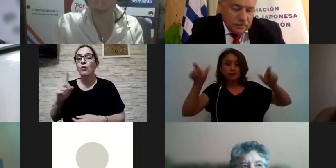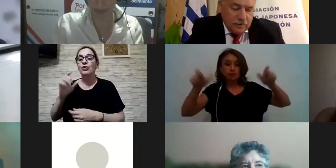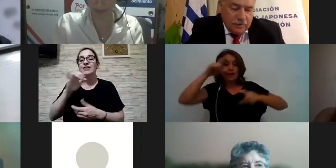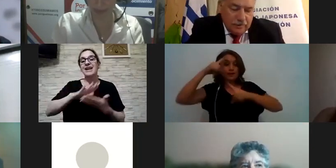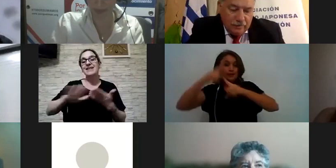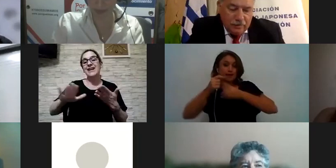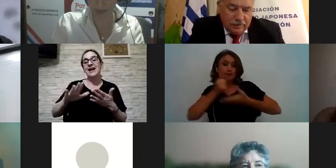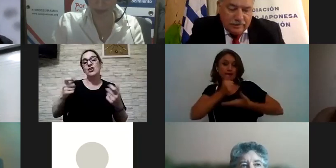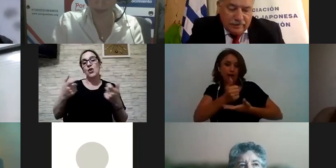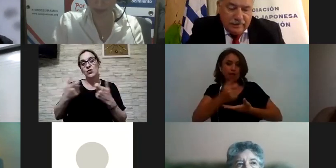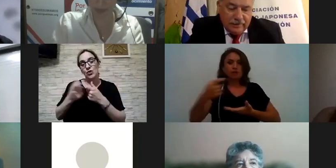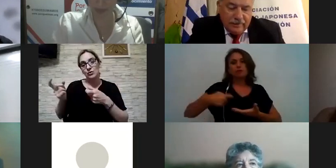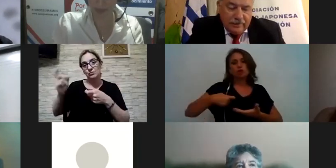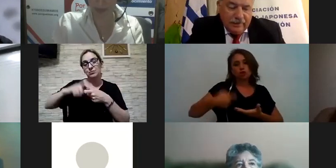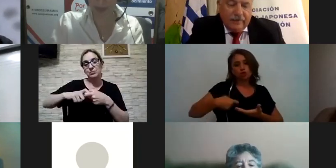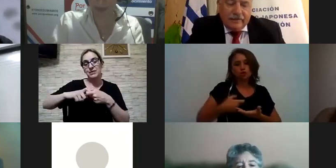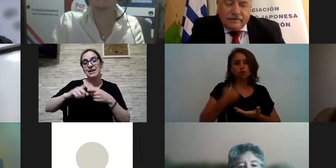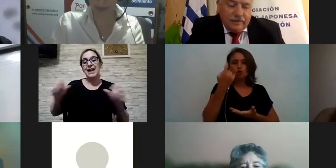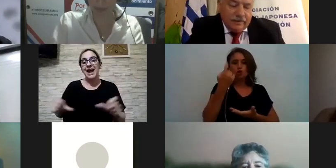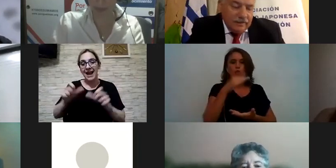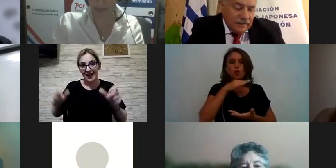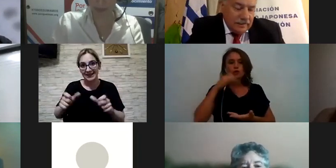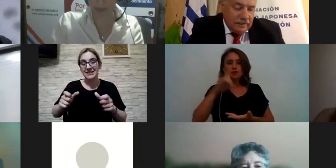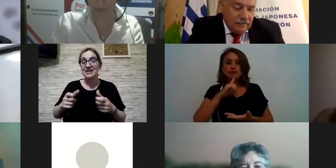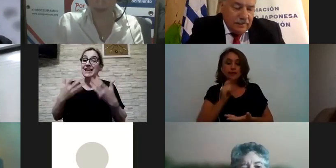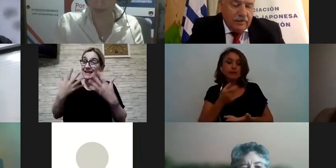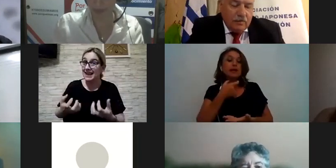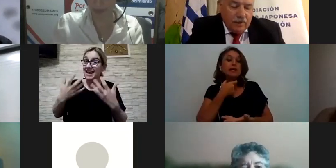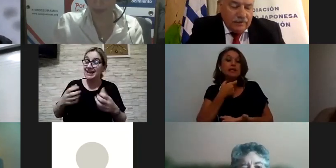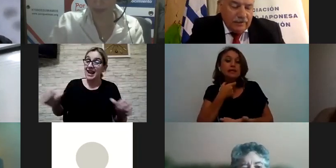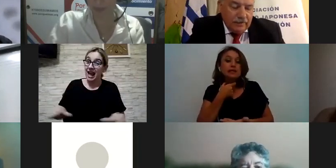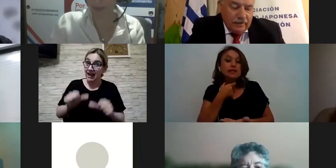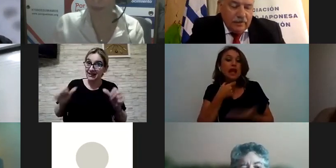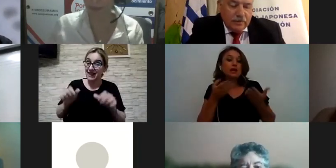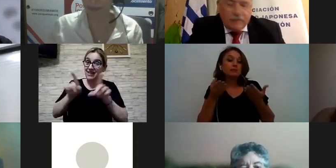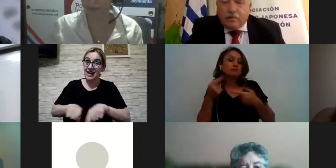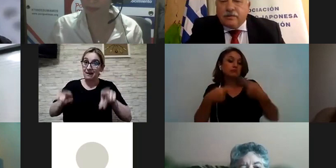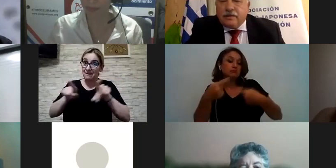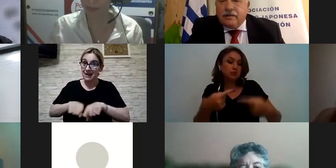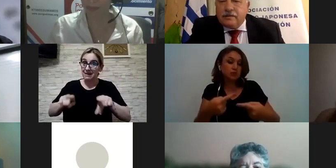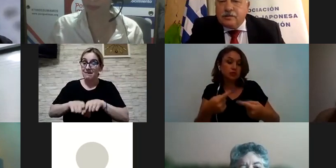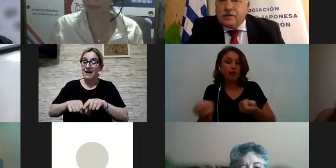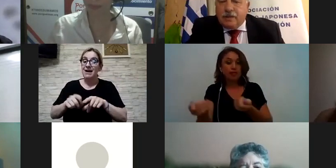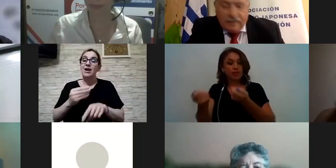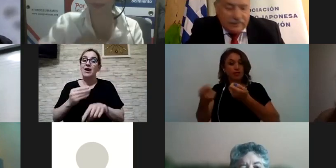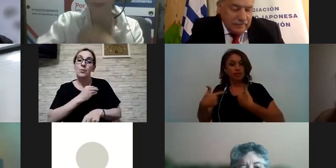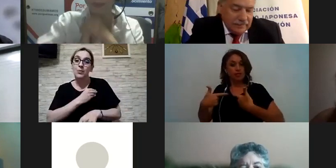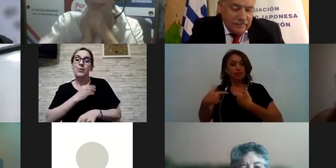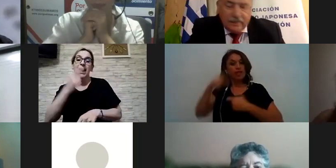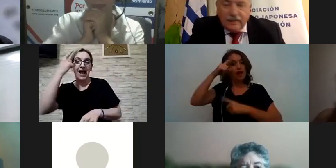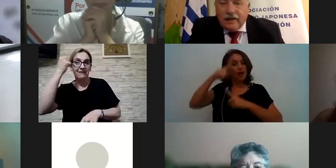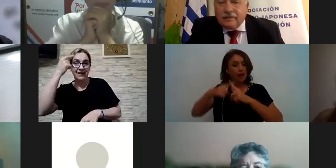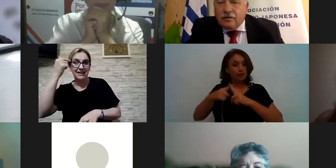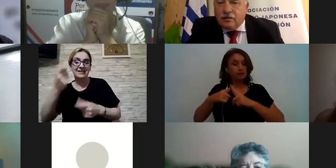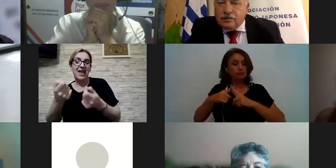socios de la UJCT que deseen realizar actividades como esta nos aporten sus experiencias